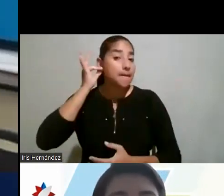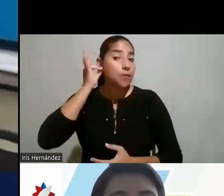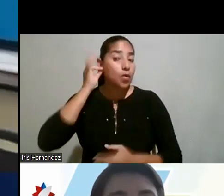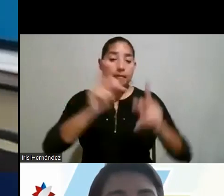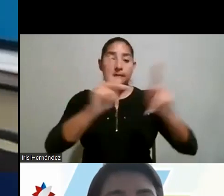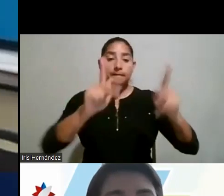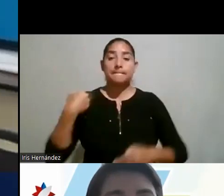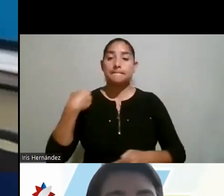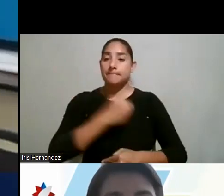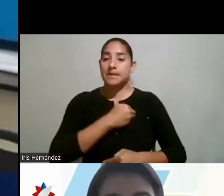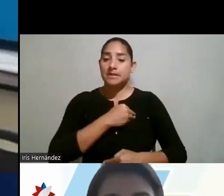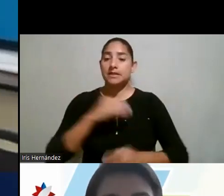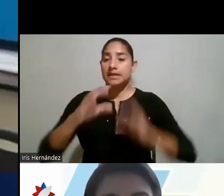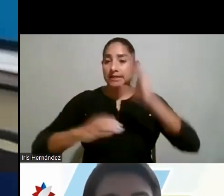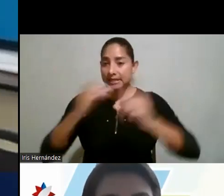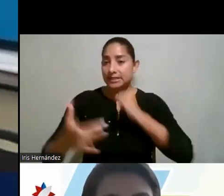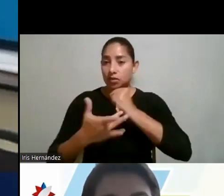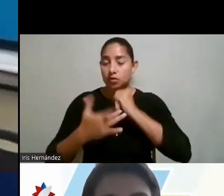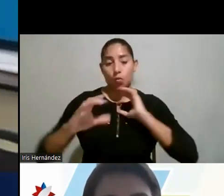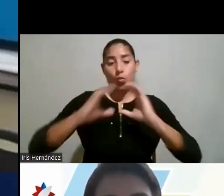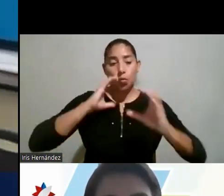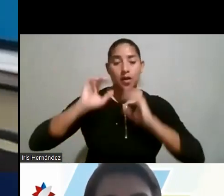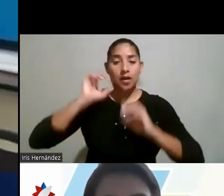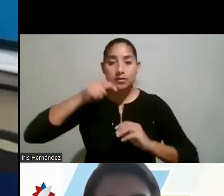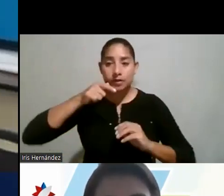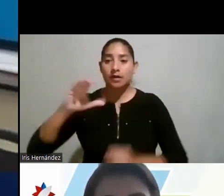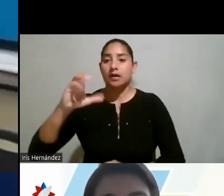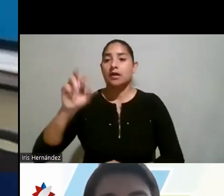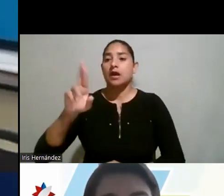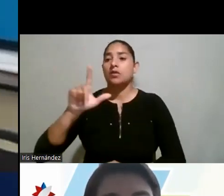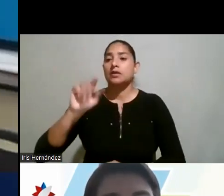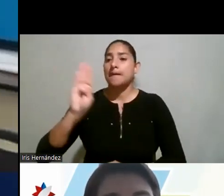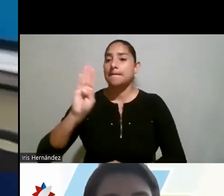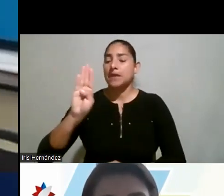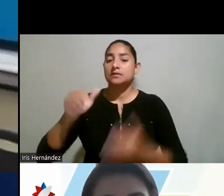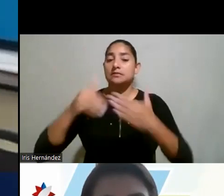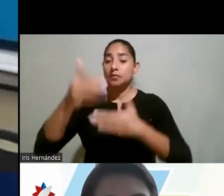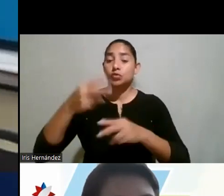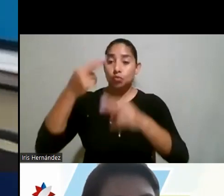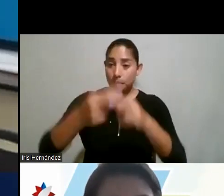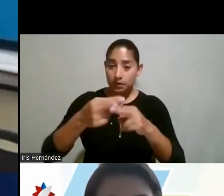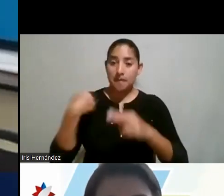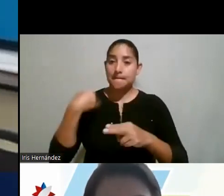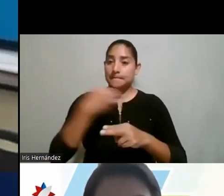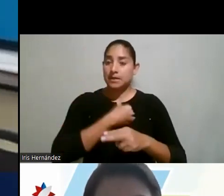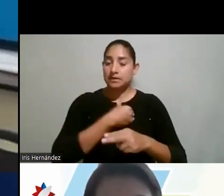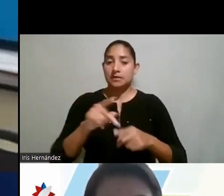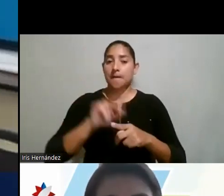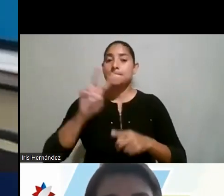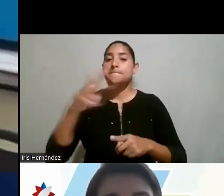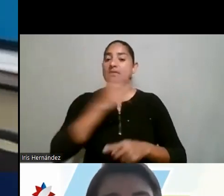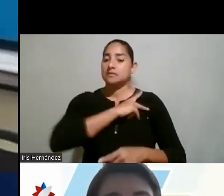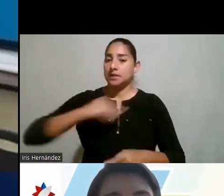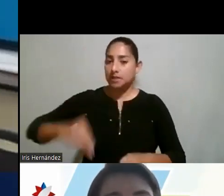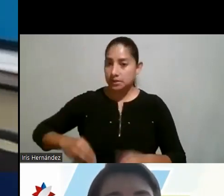como ministra de ciencia, tecnología y telecomunicaciones, la ingeniera Carolina Vázquez, que previo a su nombramiento como ministra, fungió como viceministra.